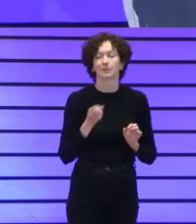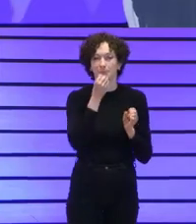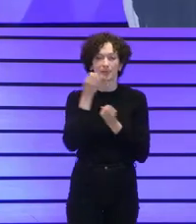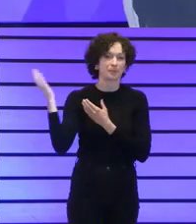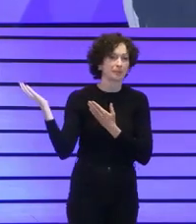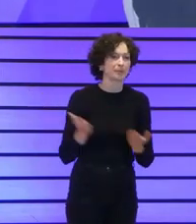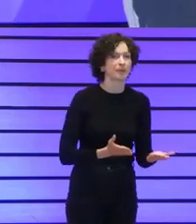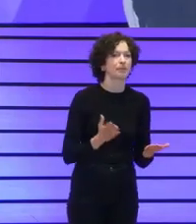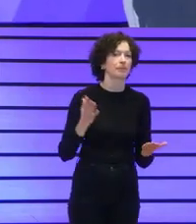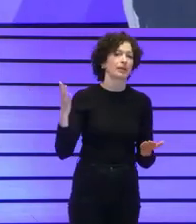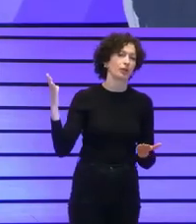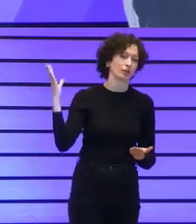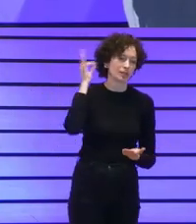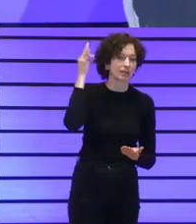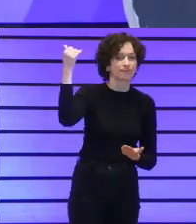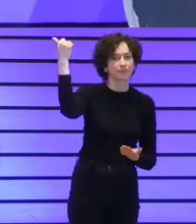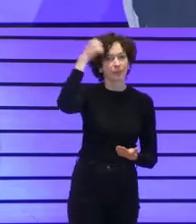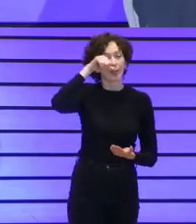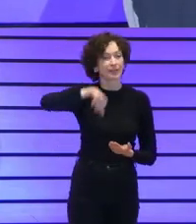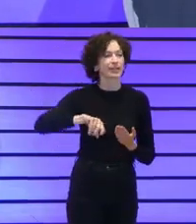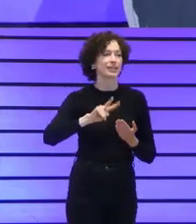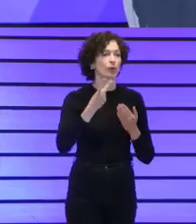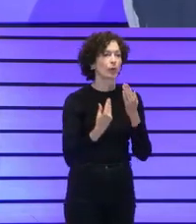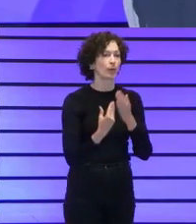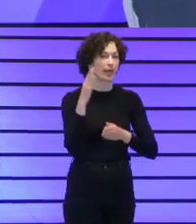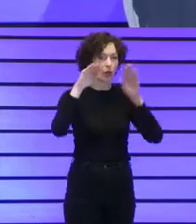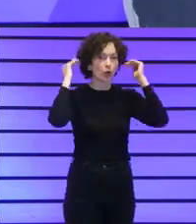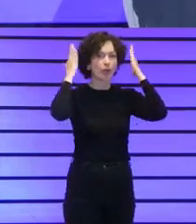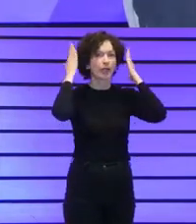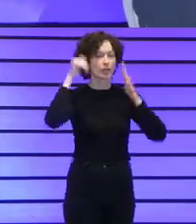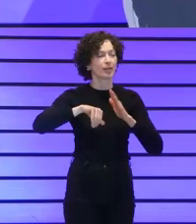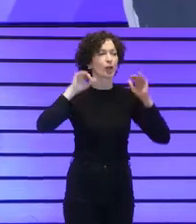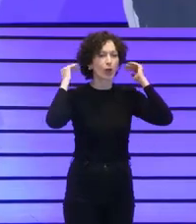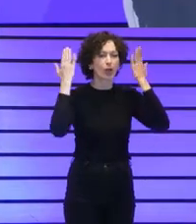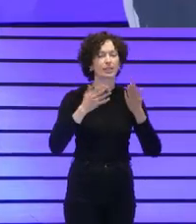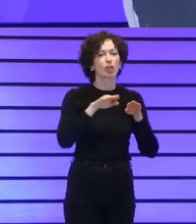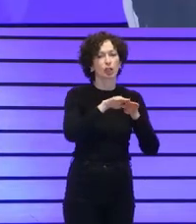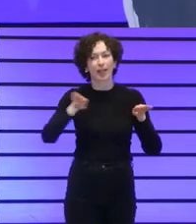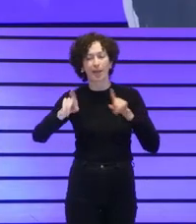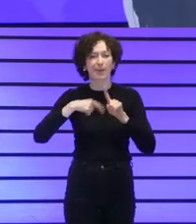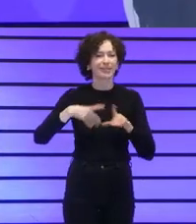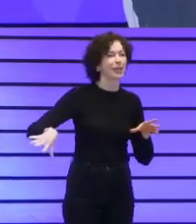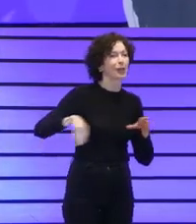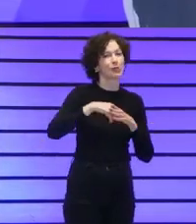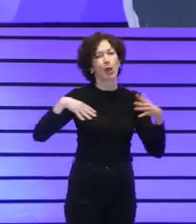¡Bienvenidas a todas y a todos al segundo día del Congreso! A este pedazo de Congreso en Redando Sostenibilidad e Inclusión.